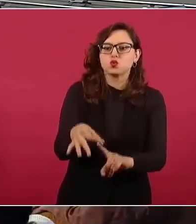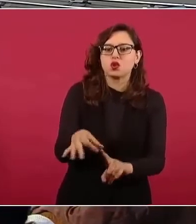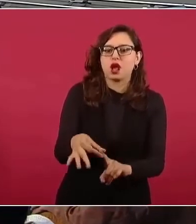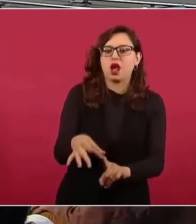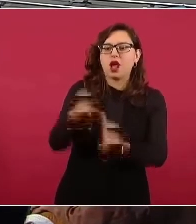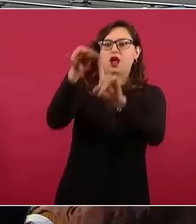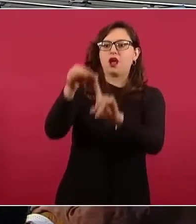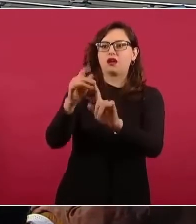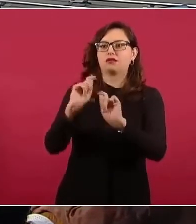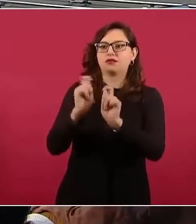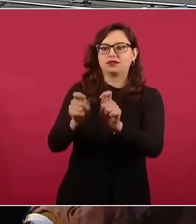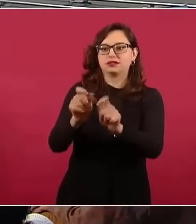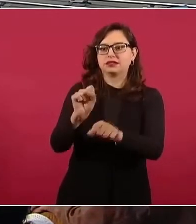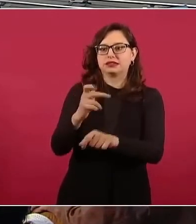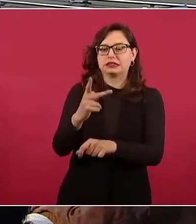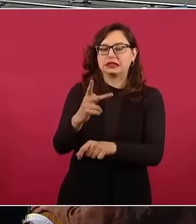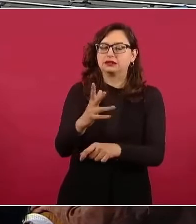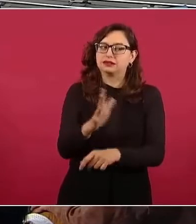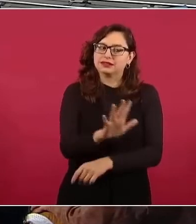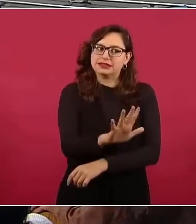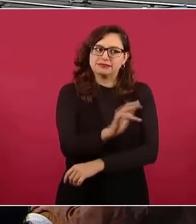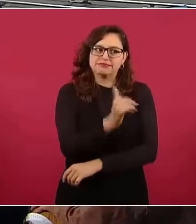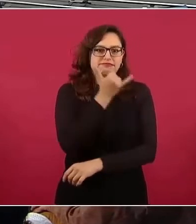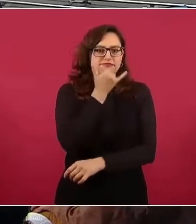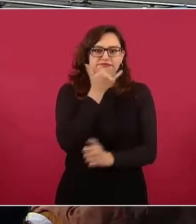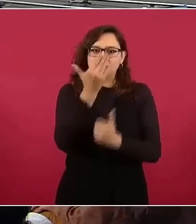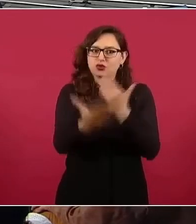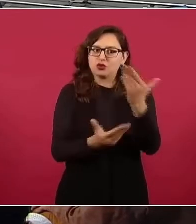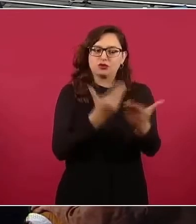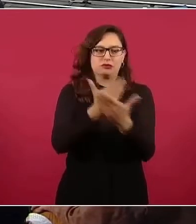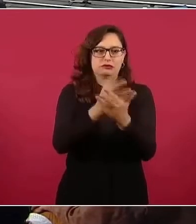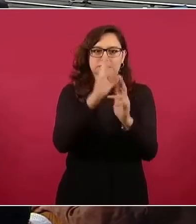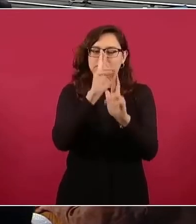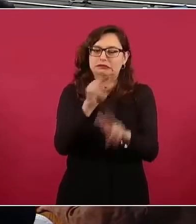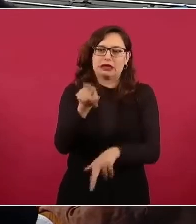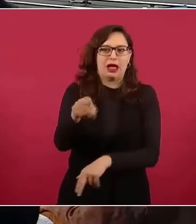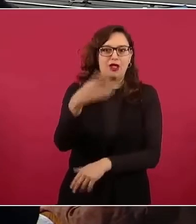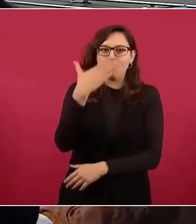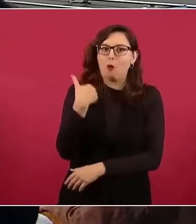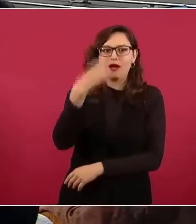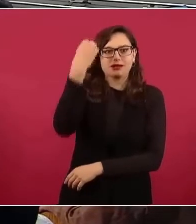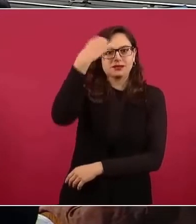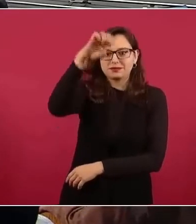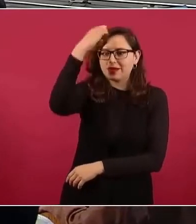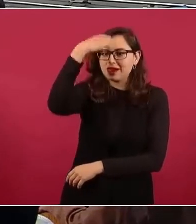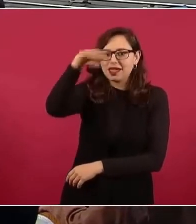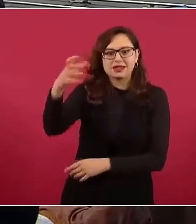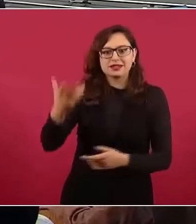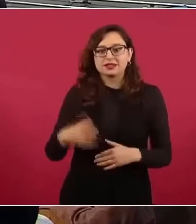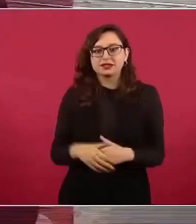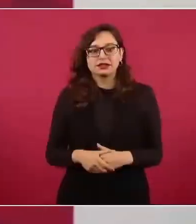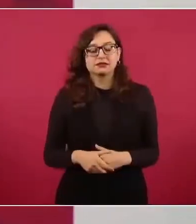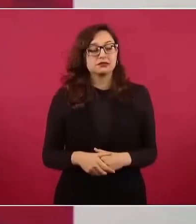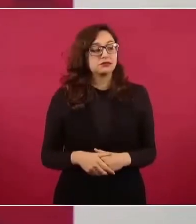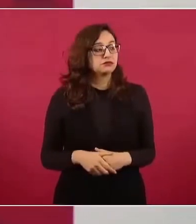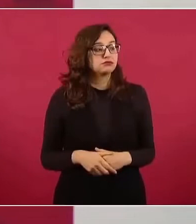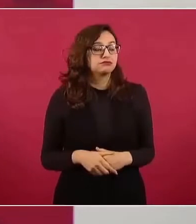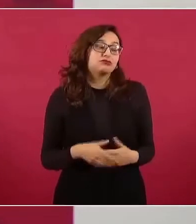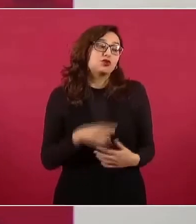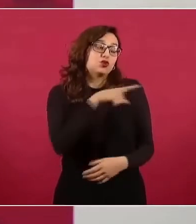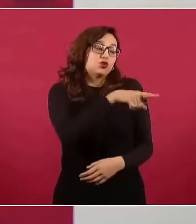Sí, y Leti es de primera. ¿Qué porque contestas el teléfono?